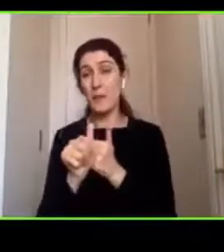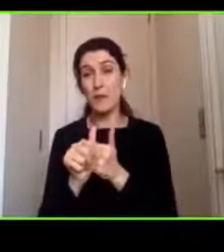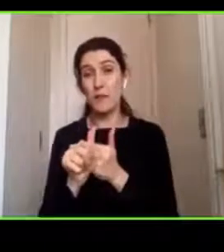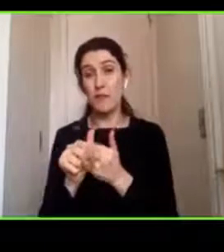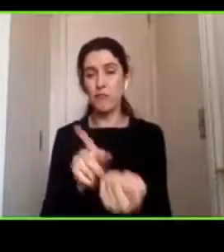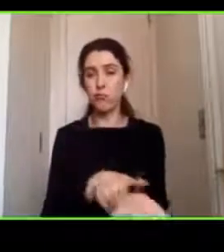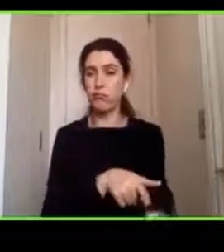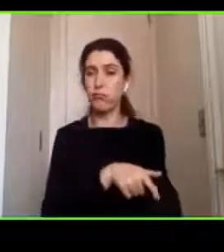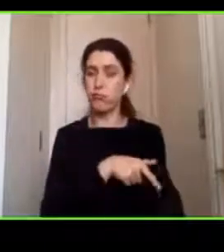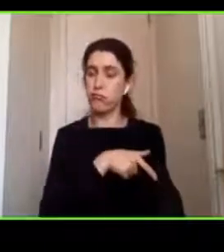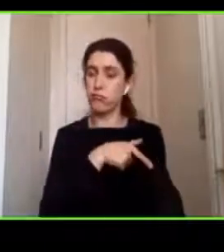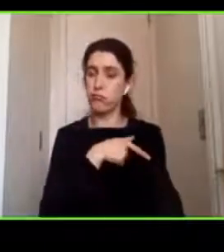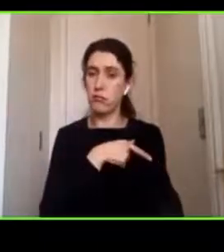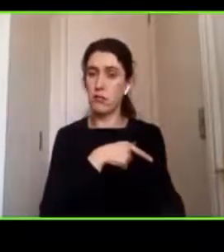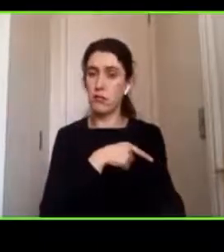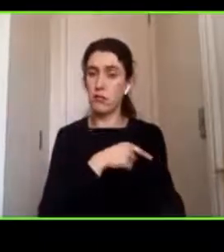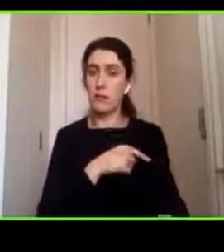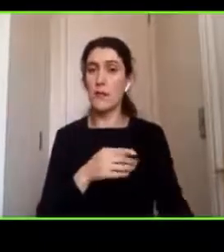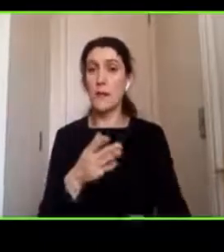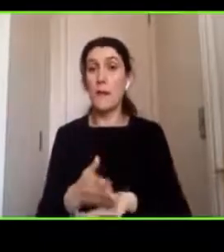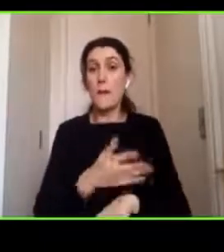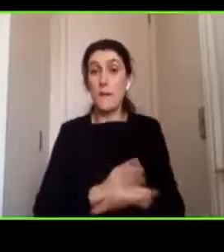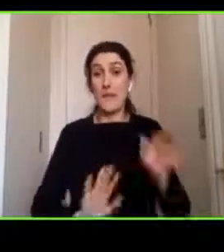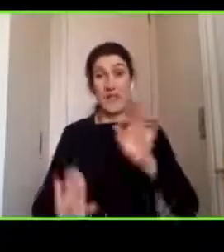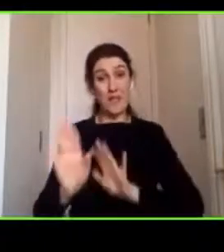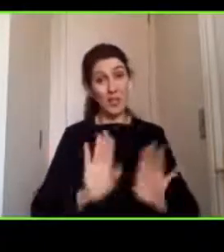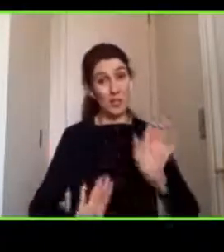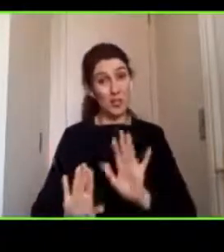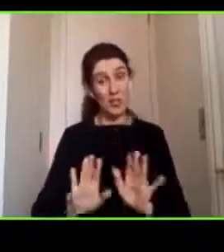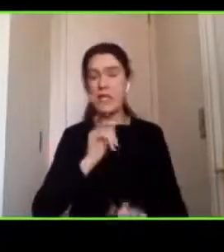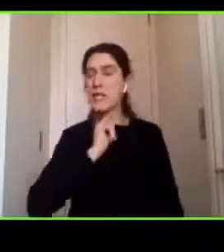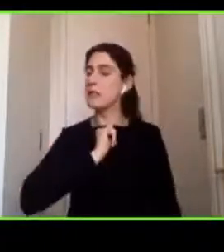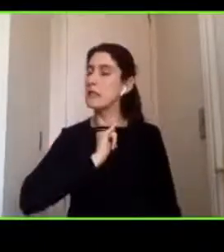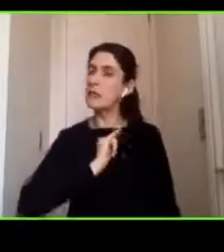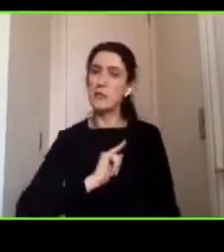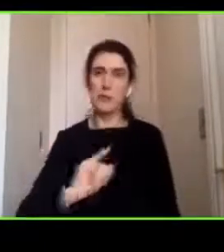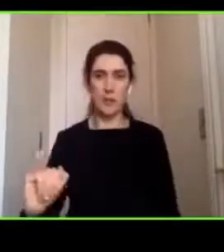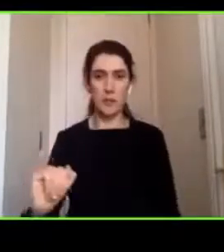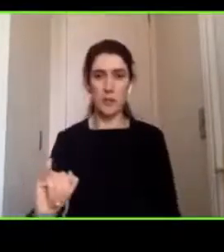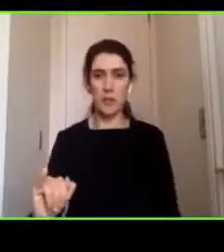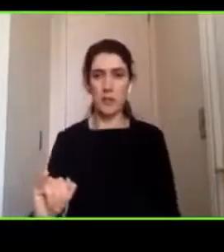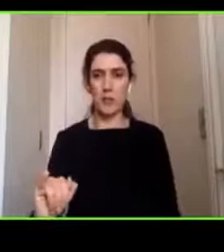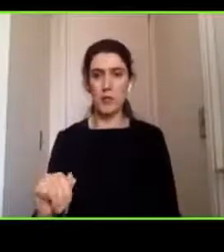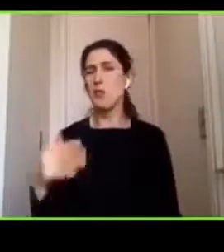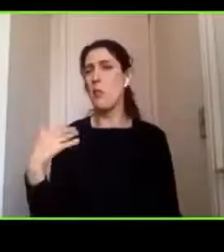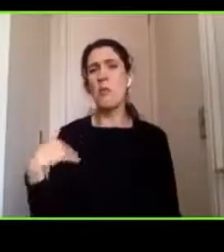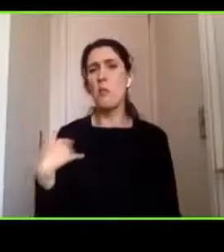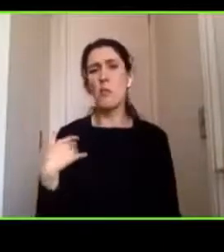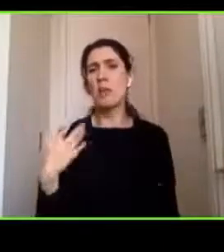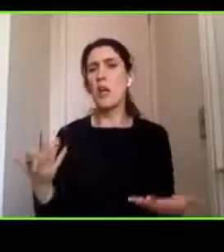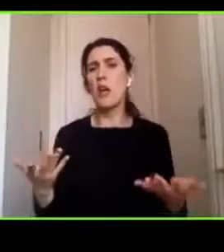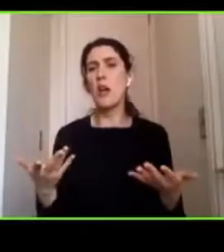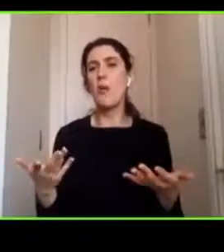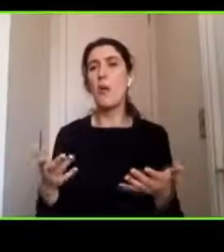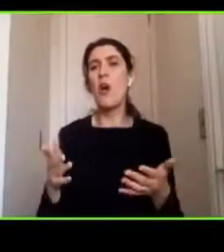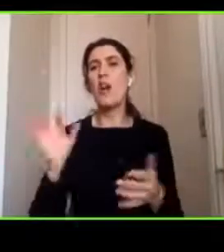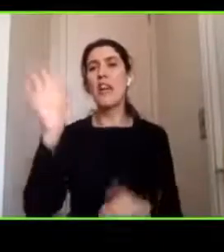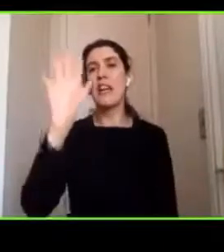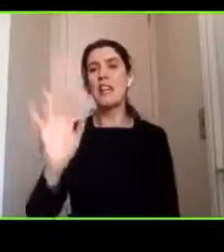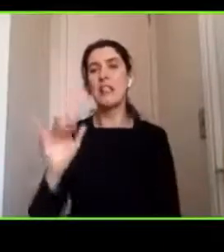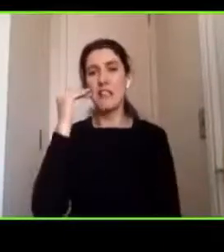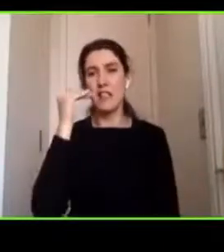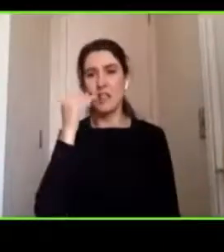la prevención es desde siempre independiente del tipo de niño que tengamos la